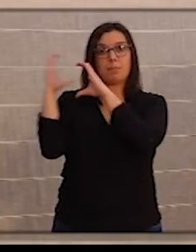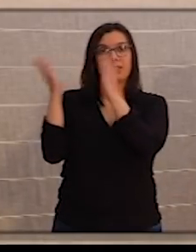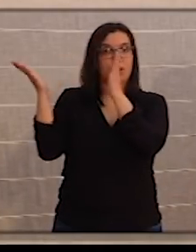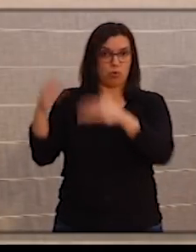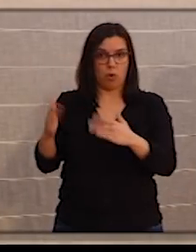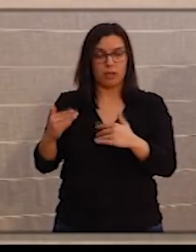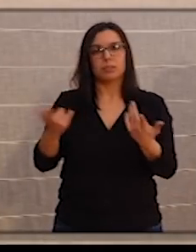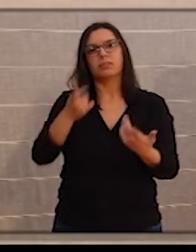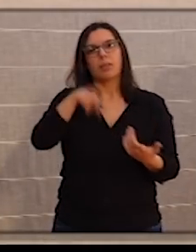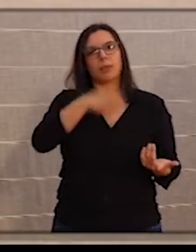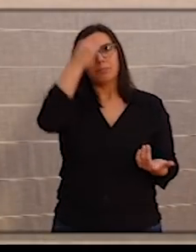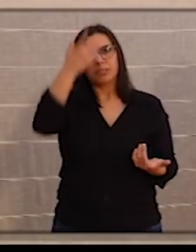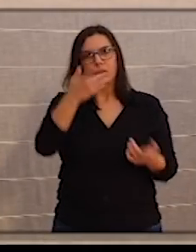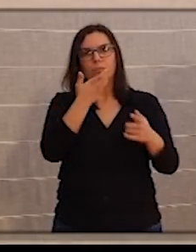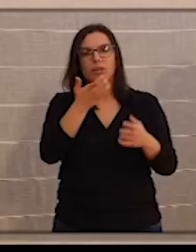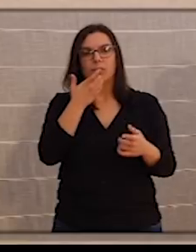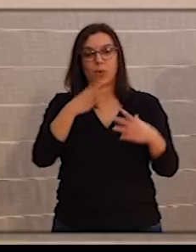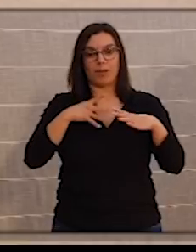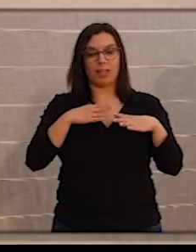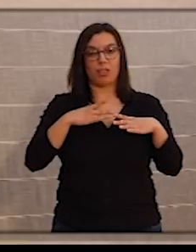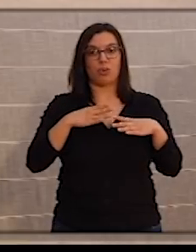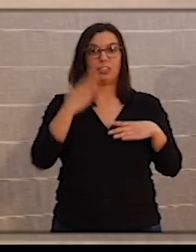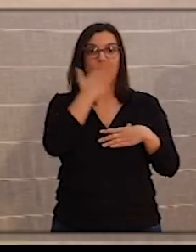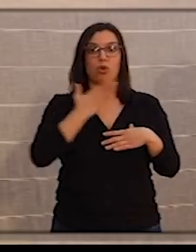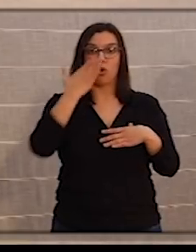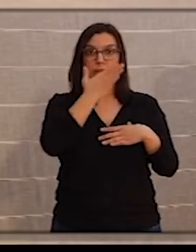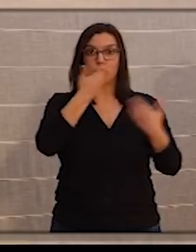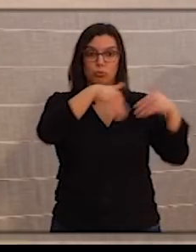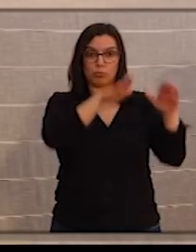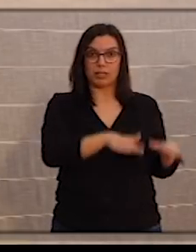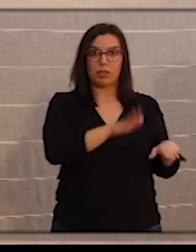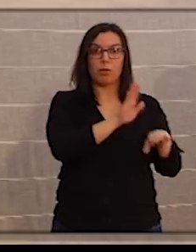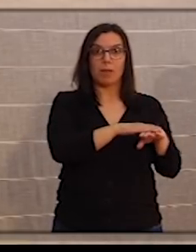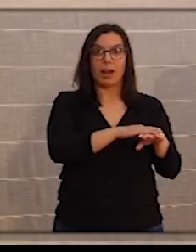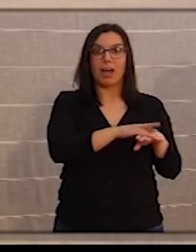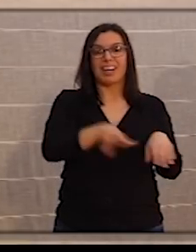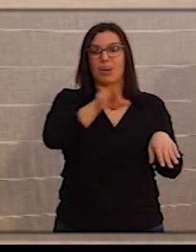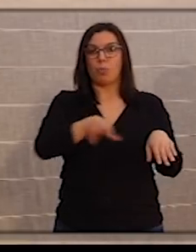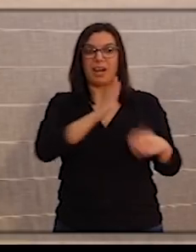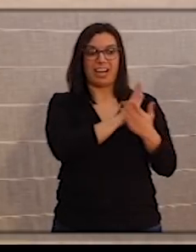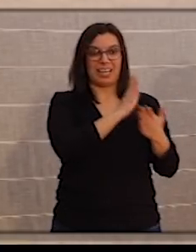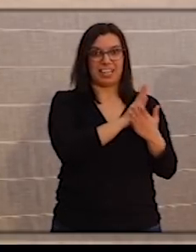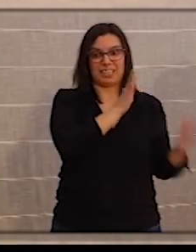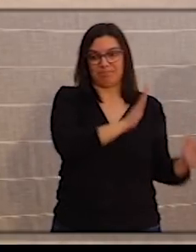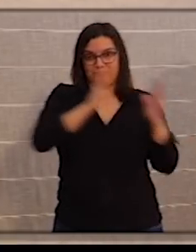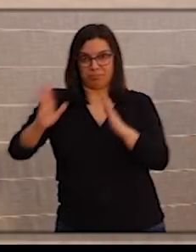planteado suspender las vacaciones escolares esos días para recuperar algo de clase presencial. Vamos a ver.